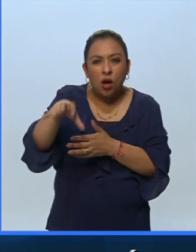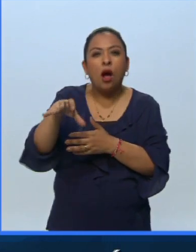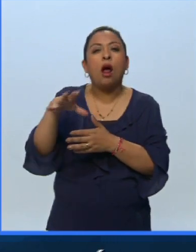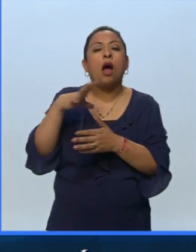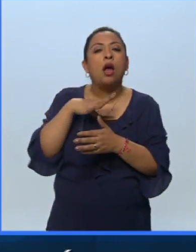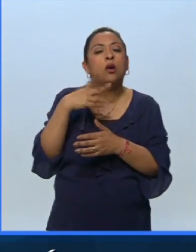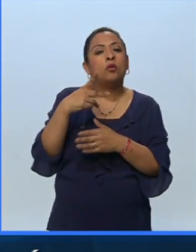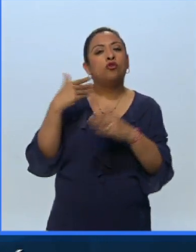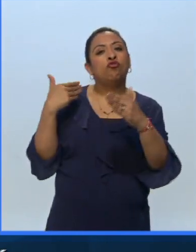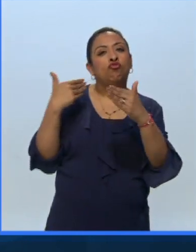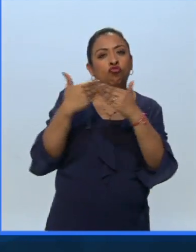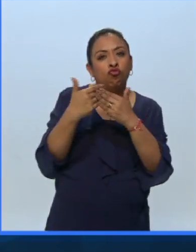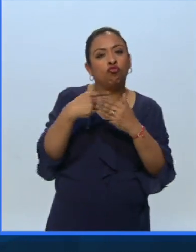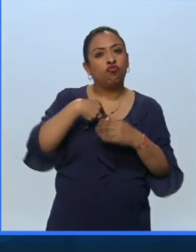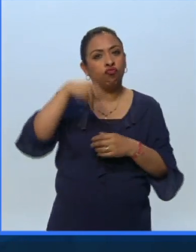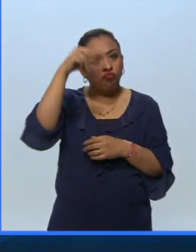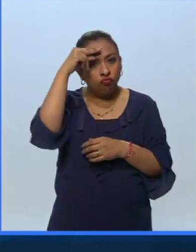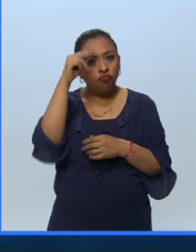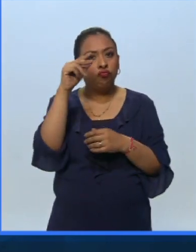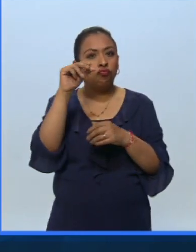intelectual y artística